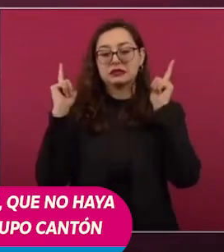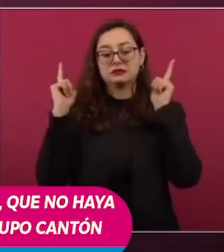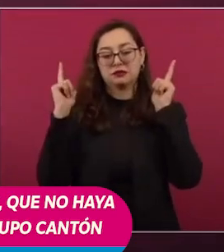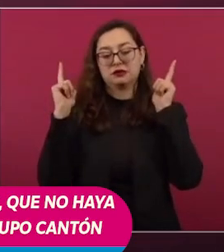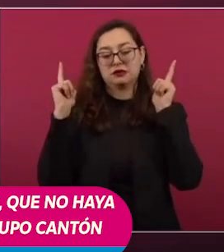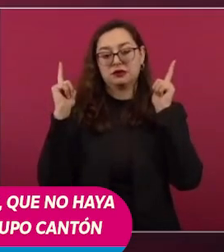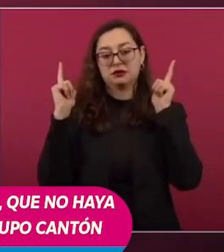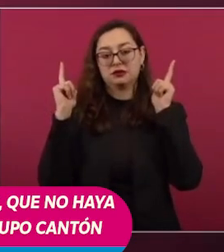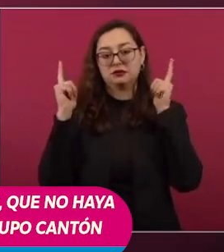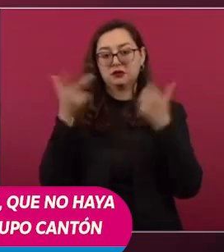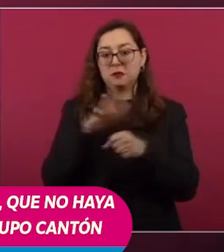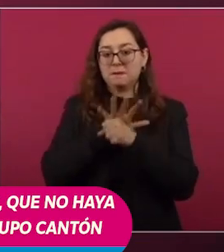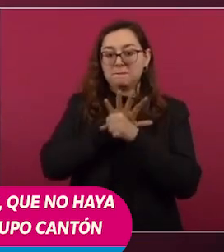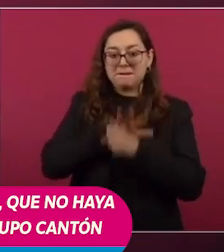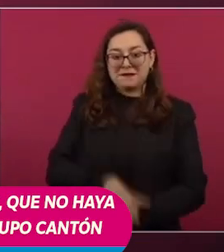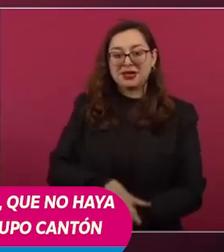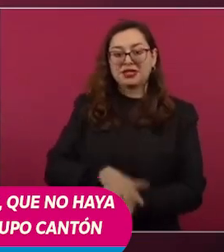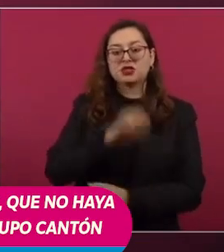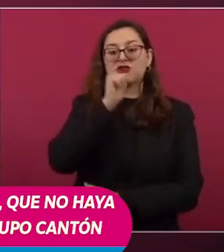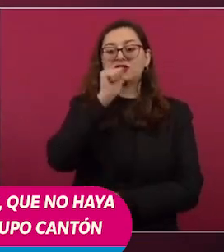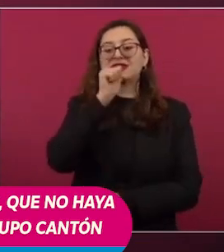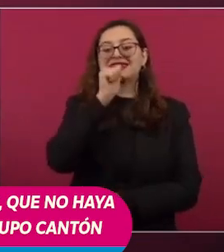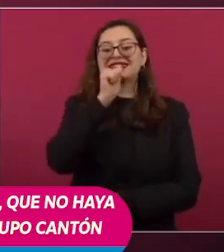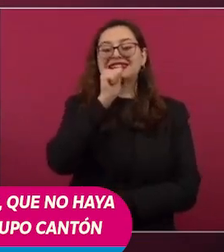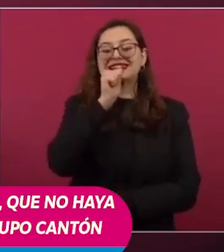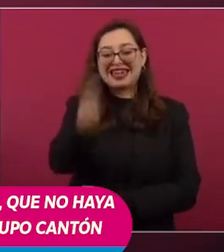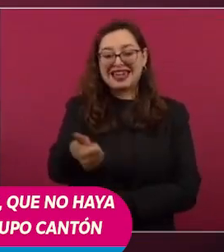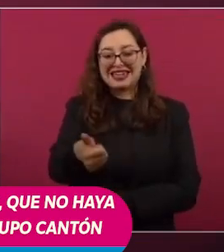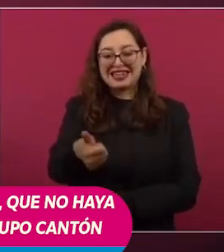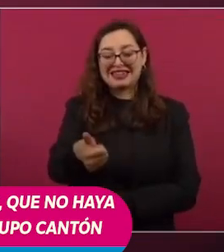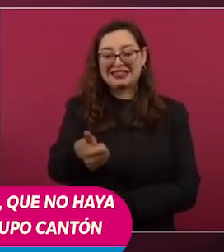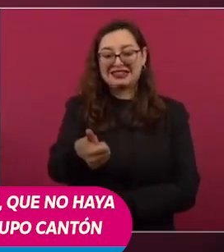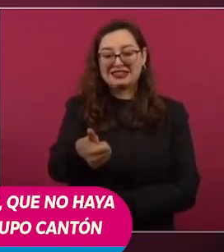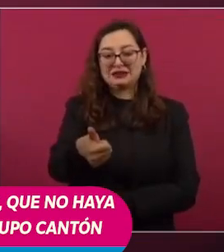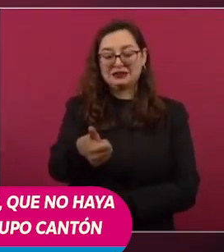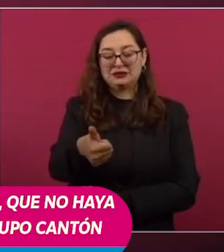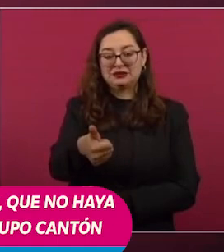presiones de ninguna índole